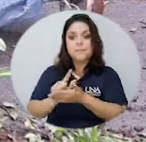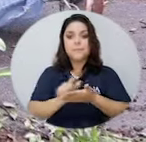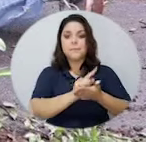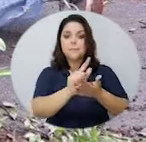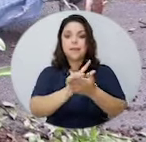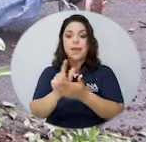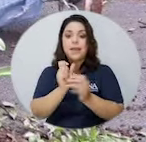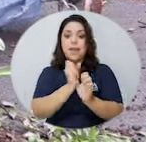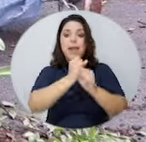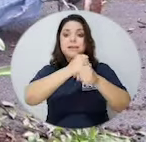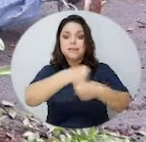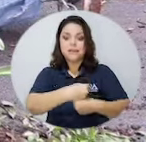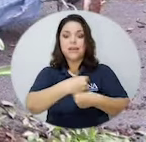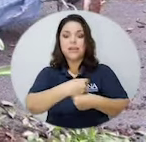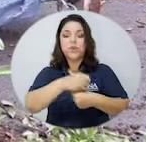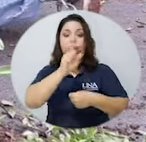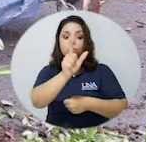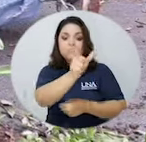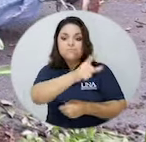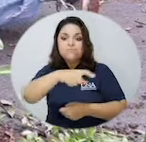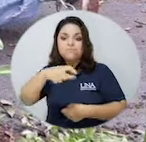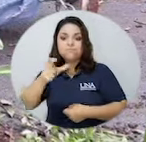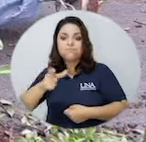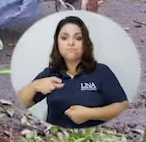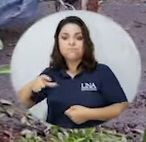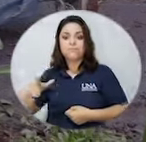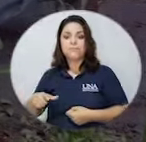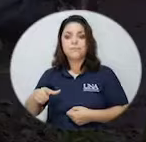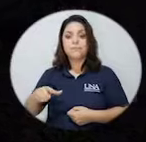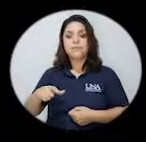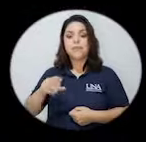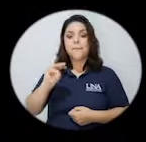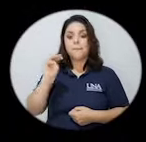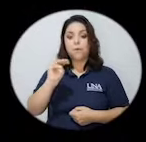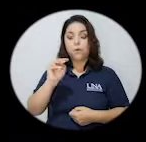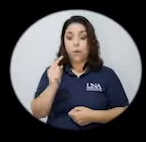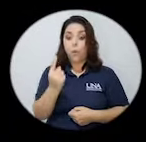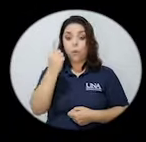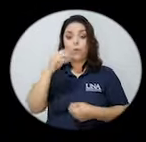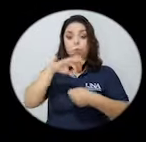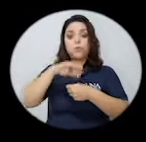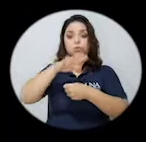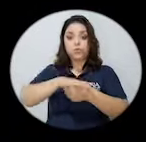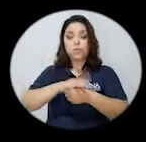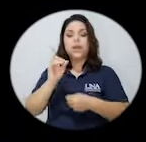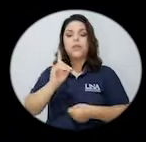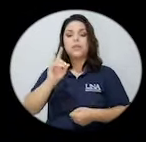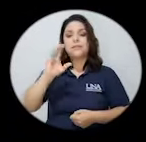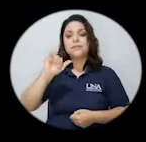y la creación de lo que fue el sendero de meliponicultura en el SINAP.